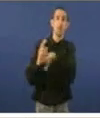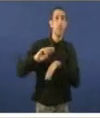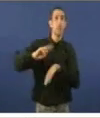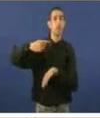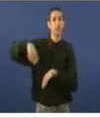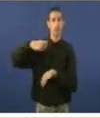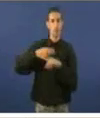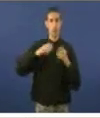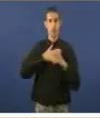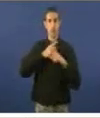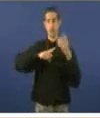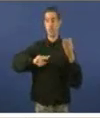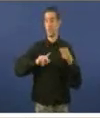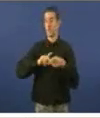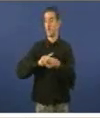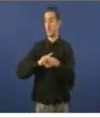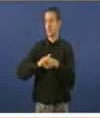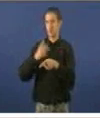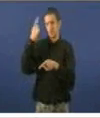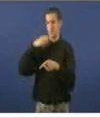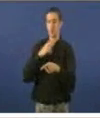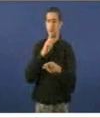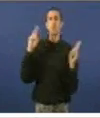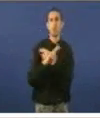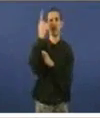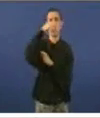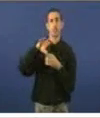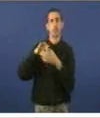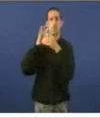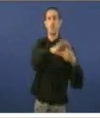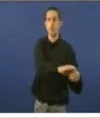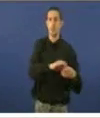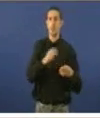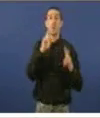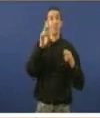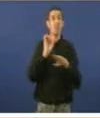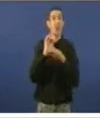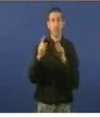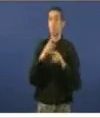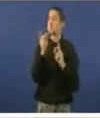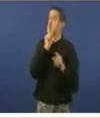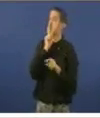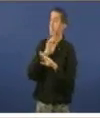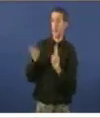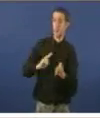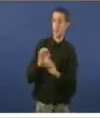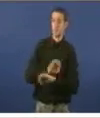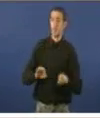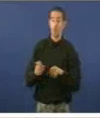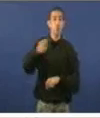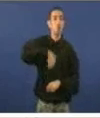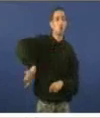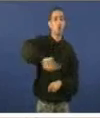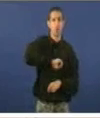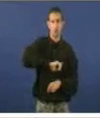que supoño que non obtería resposta e supoño respecto da calvo, ustedes non terían nada que decir. Nos, desde logo,